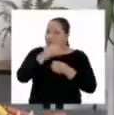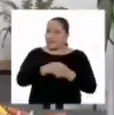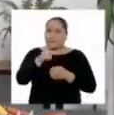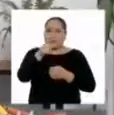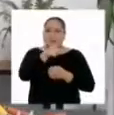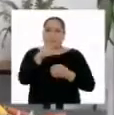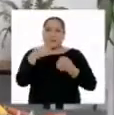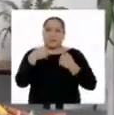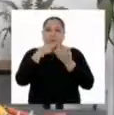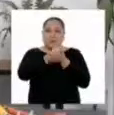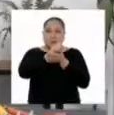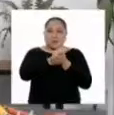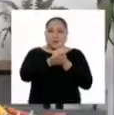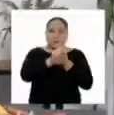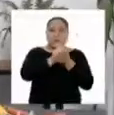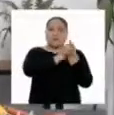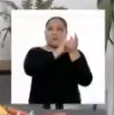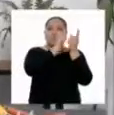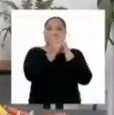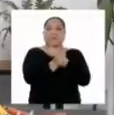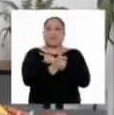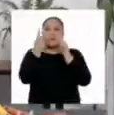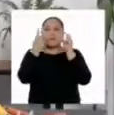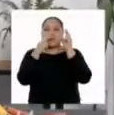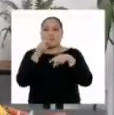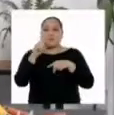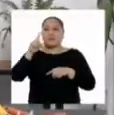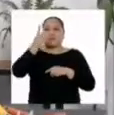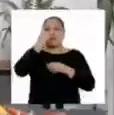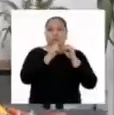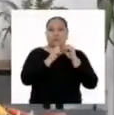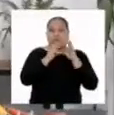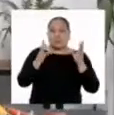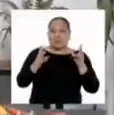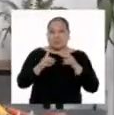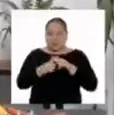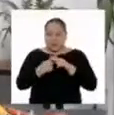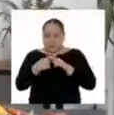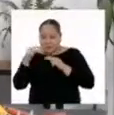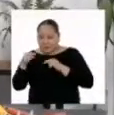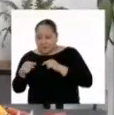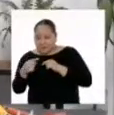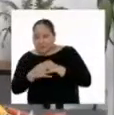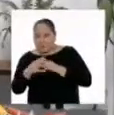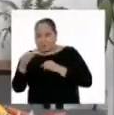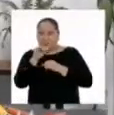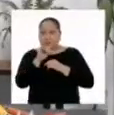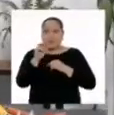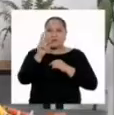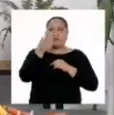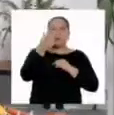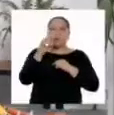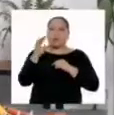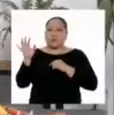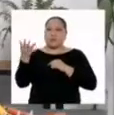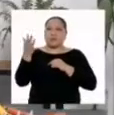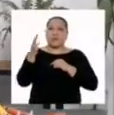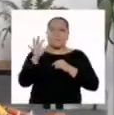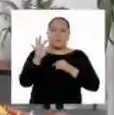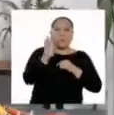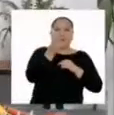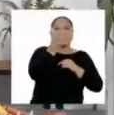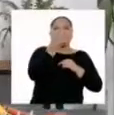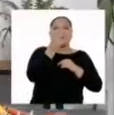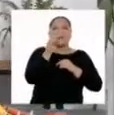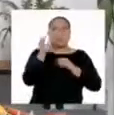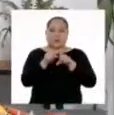Deben anotar en su cuaderno los cambios que observen el primer día de iniciado el experimento. Hagan lo mismo el tercer día, el quinto